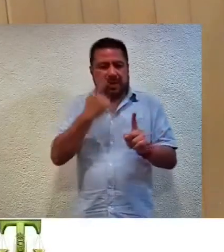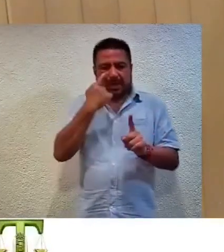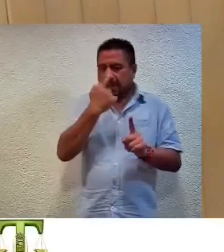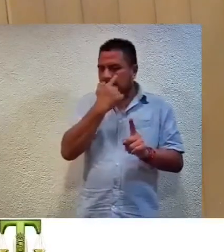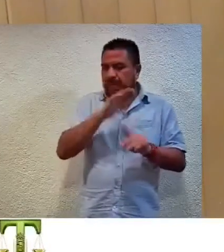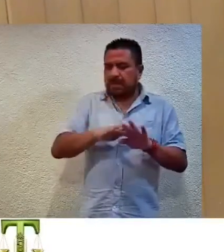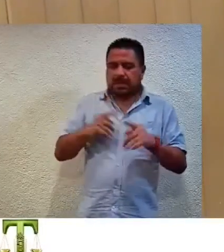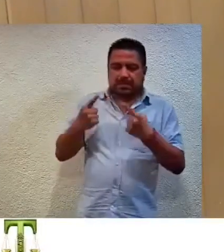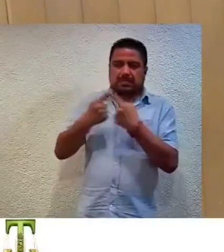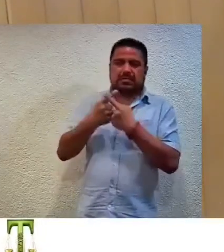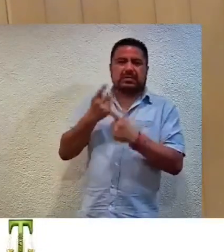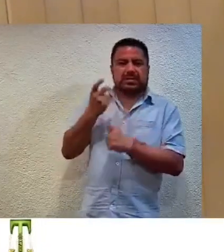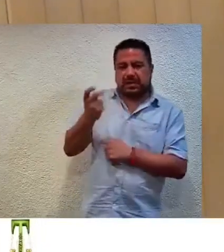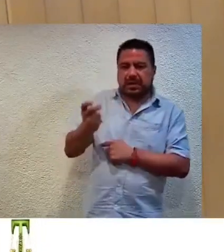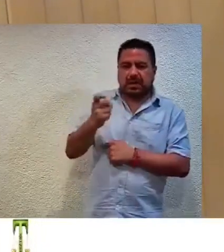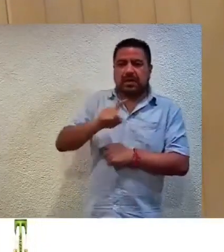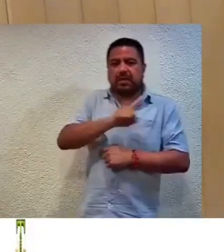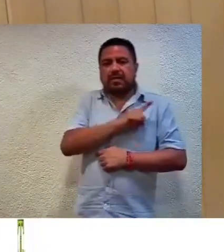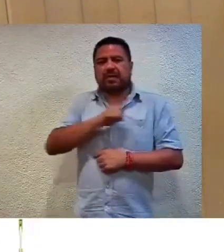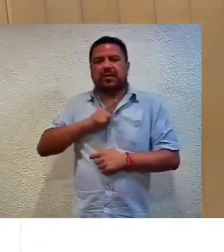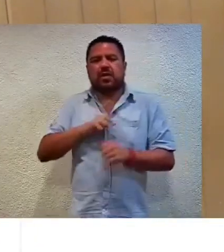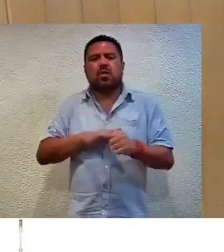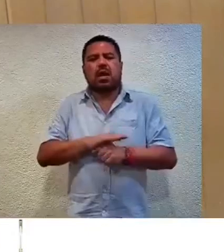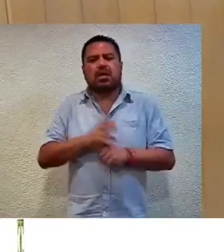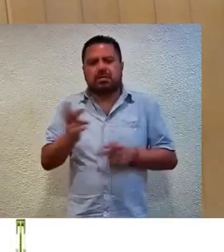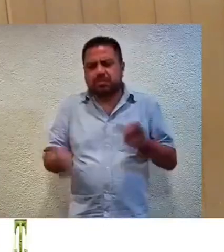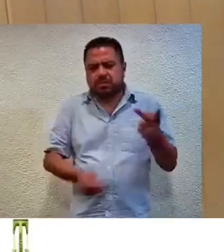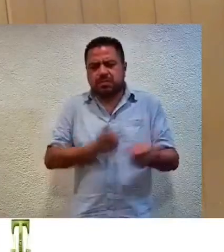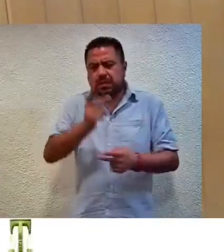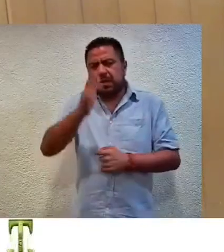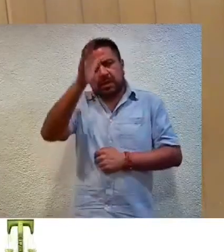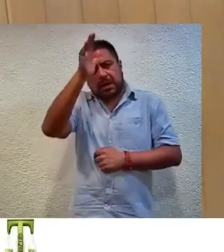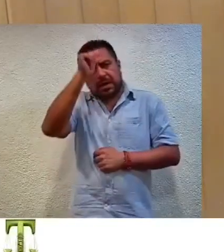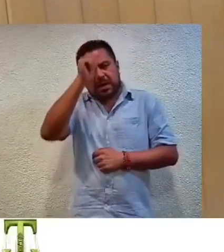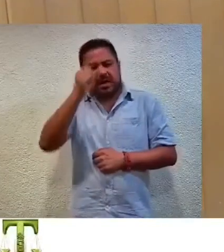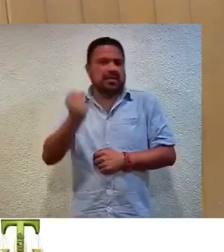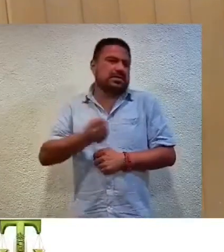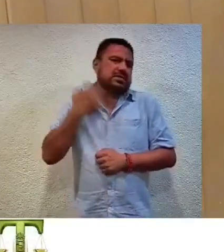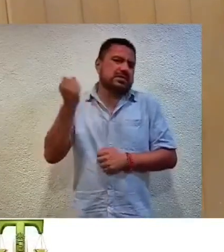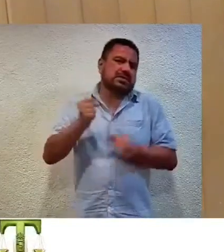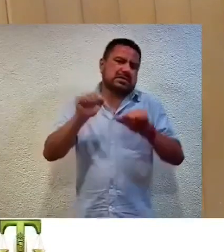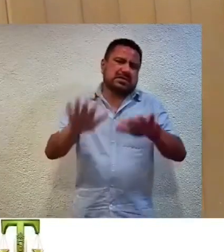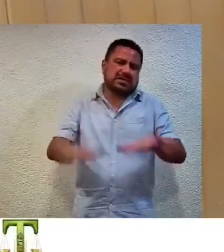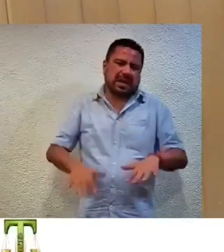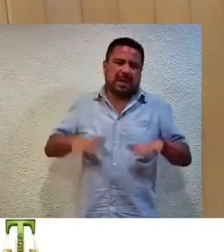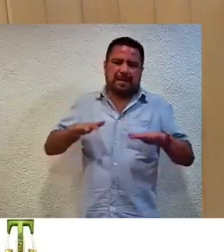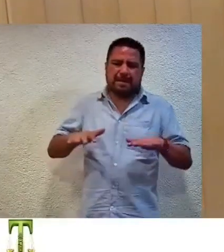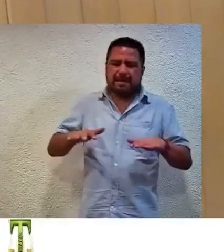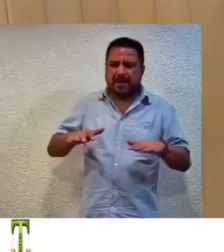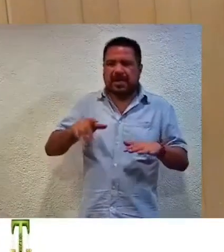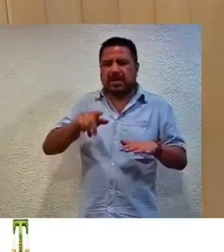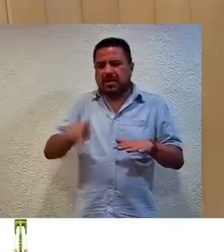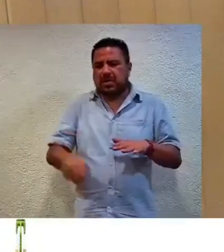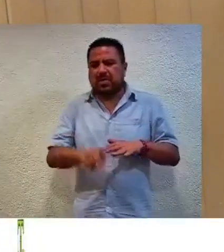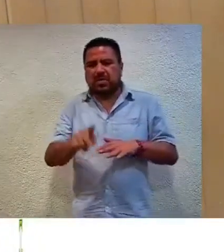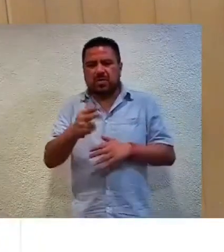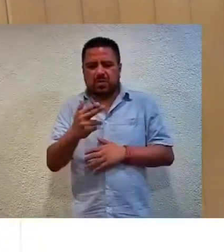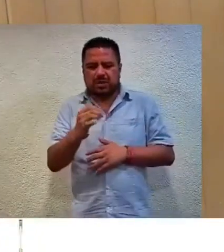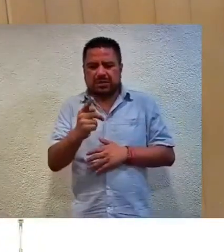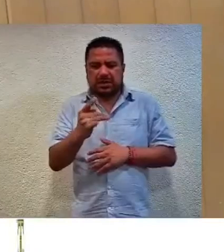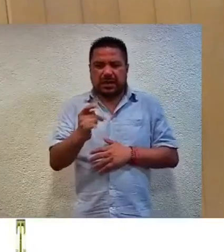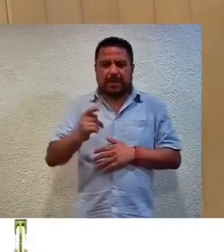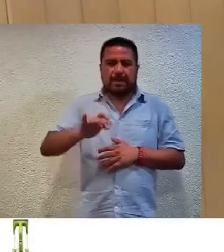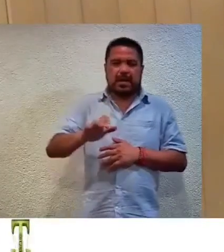controversia. Ello, derivado del consenso y acuerdo al que arribó en la Asamblea General Comunitaria de la localidad de Huistepec,